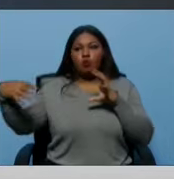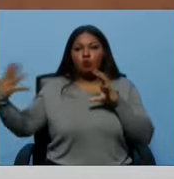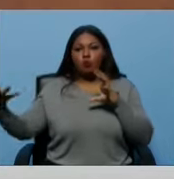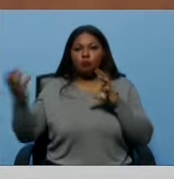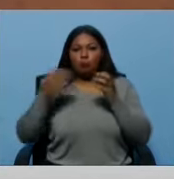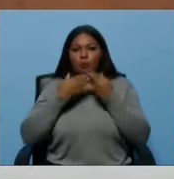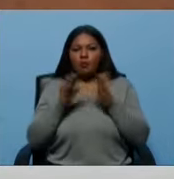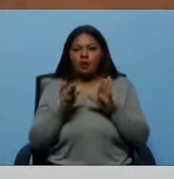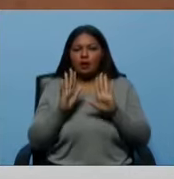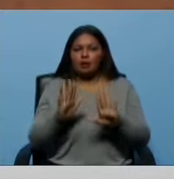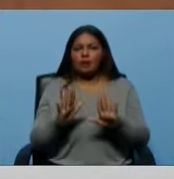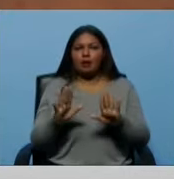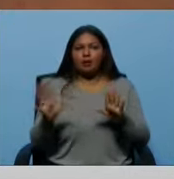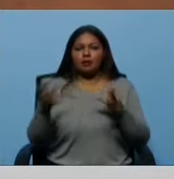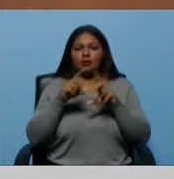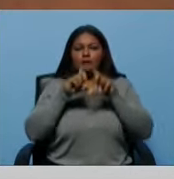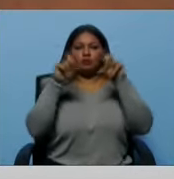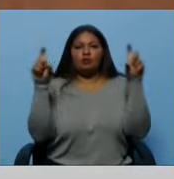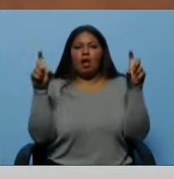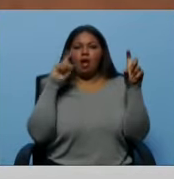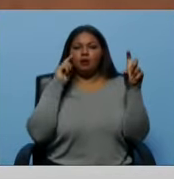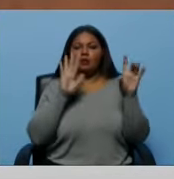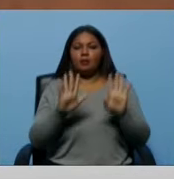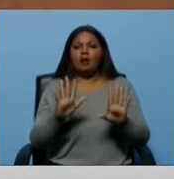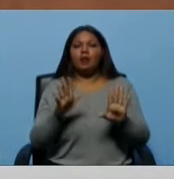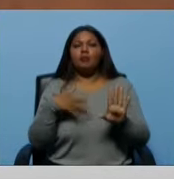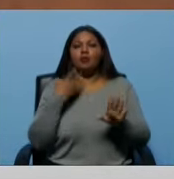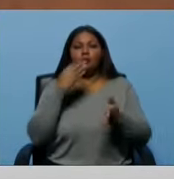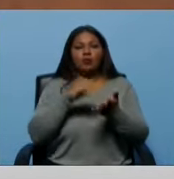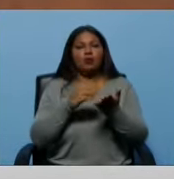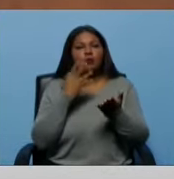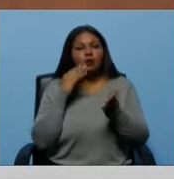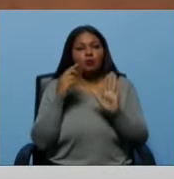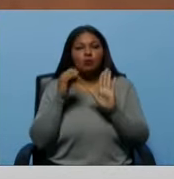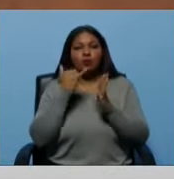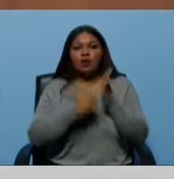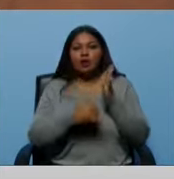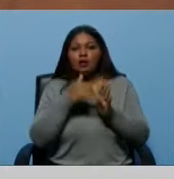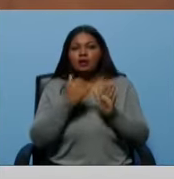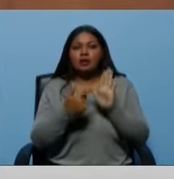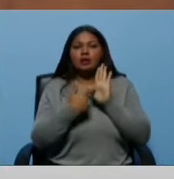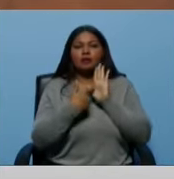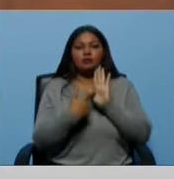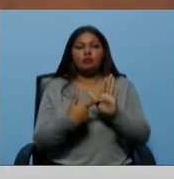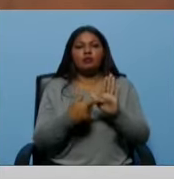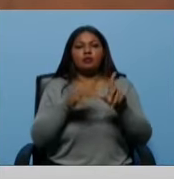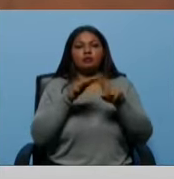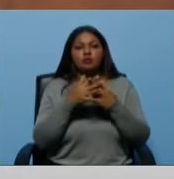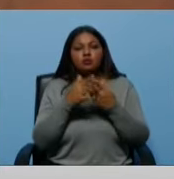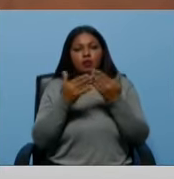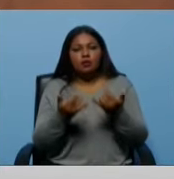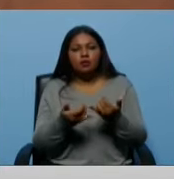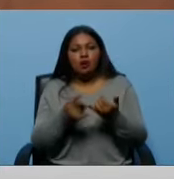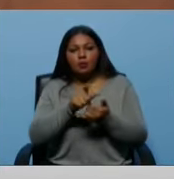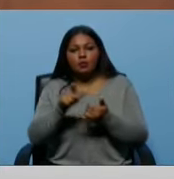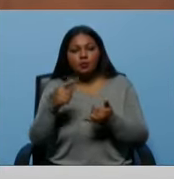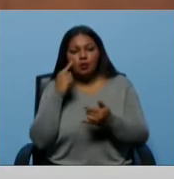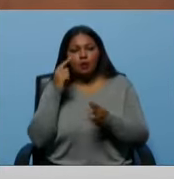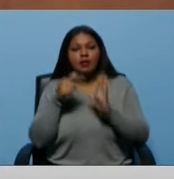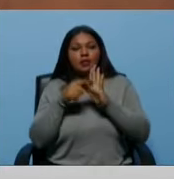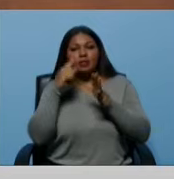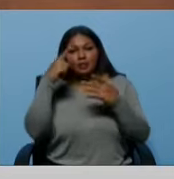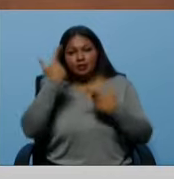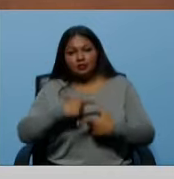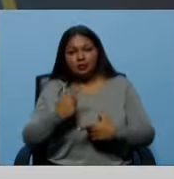otro lo agarra y lo brinde un gran titular. ¿Qué se puede establecer? ¿Un registro o algo para que la gente pueda saber que es un medio serio?